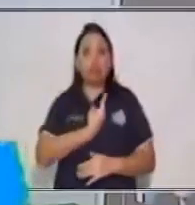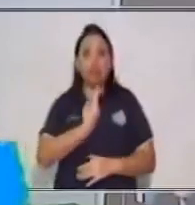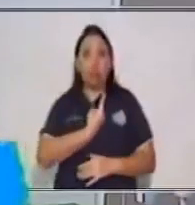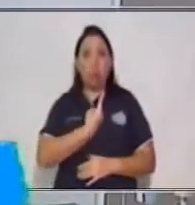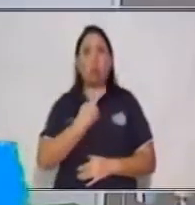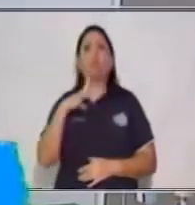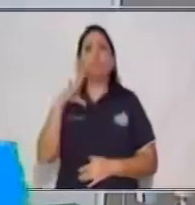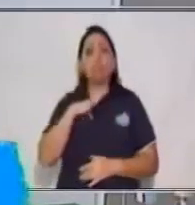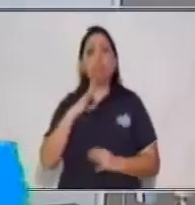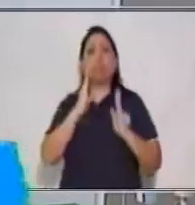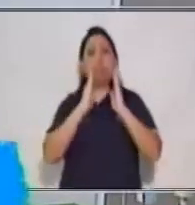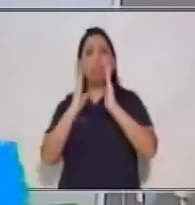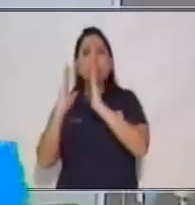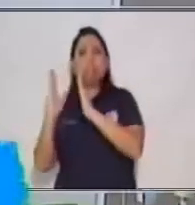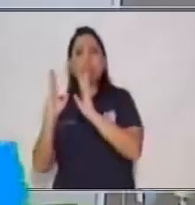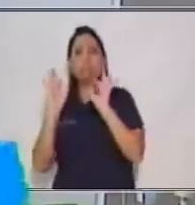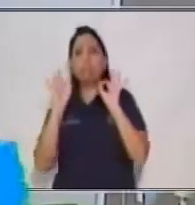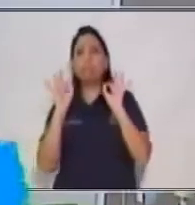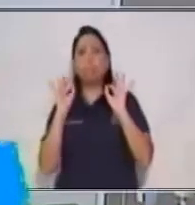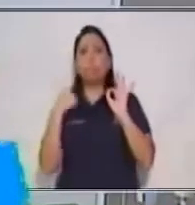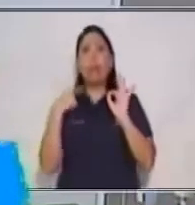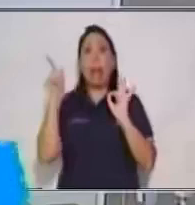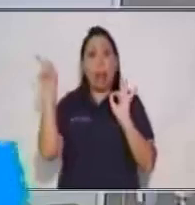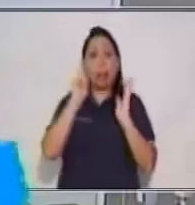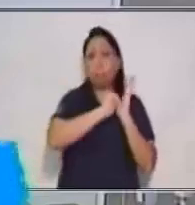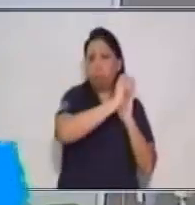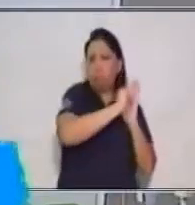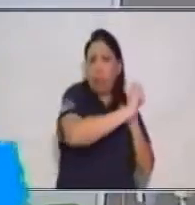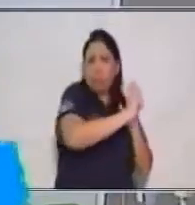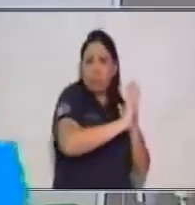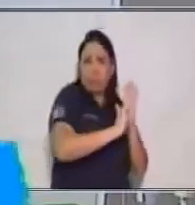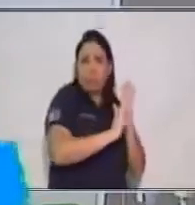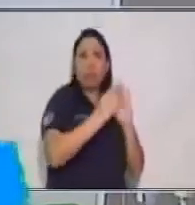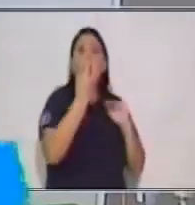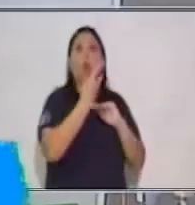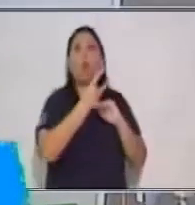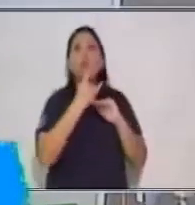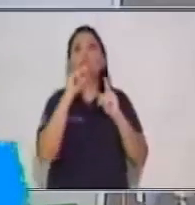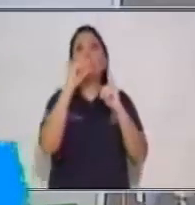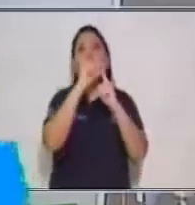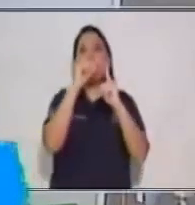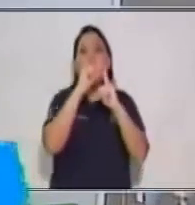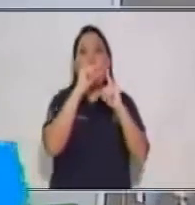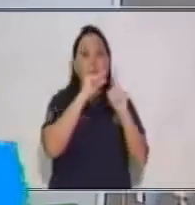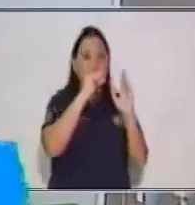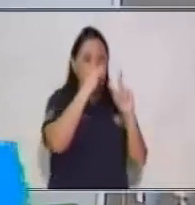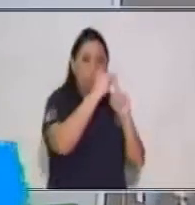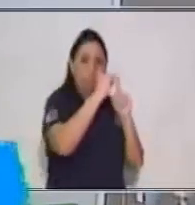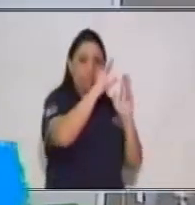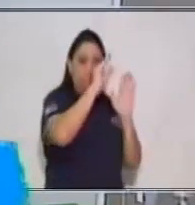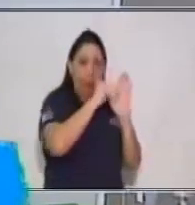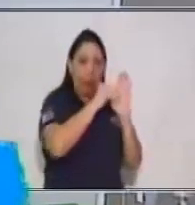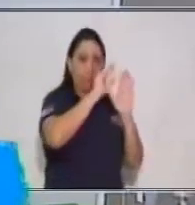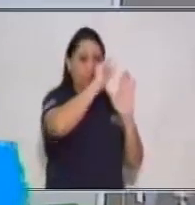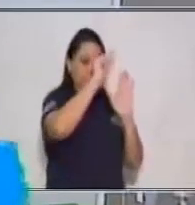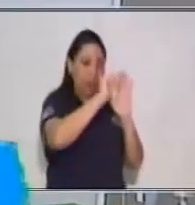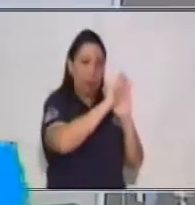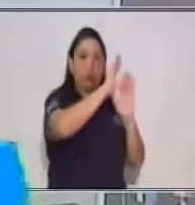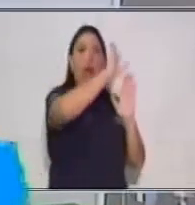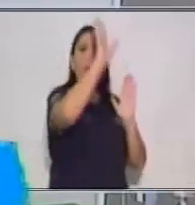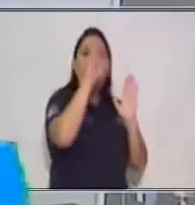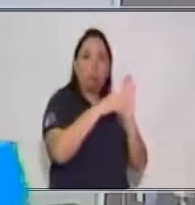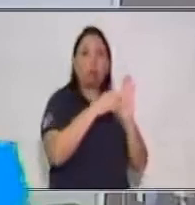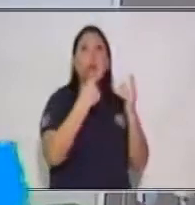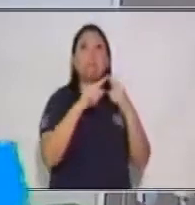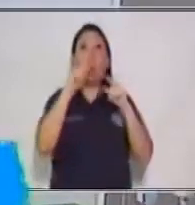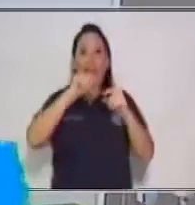está adecuado? Acá estoy escribiendo. Estoy utilizando palabras. Pero, ¿qué pasa si le cambio